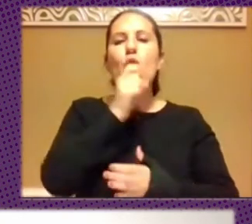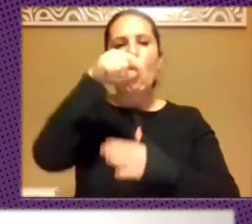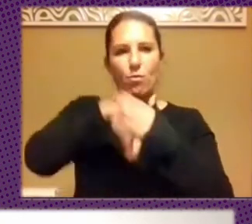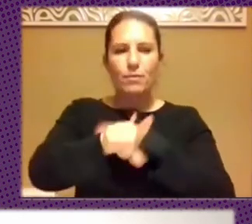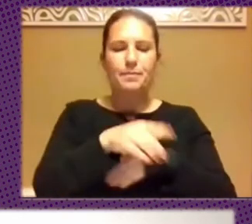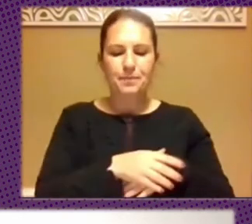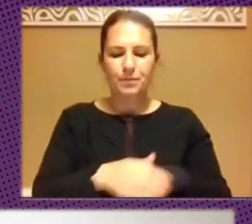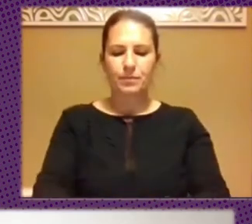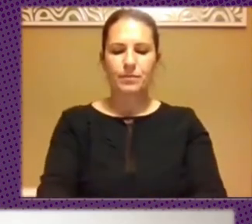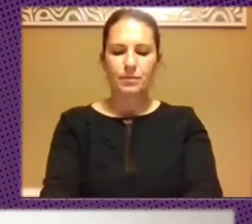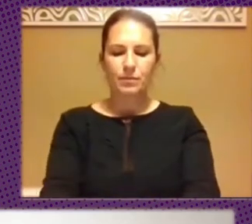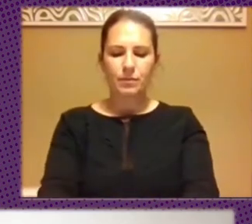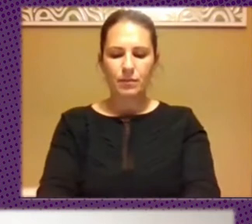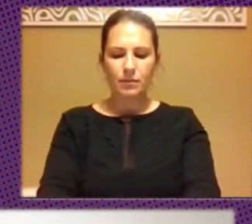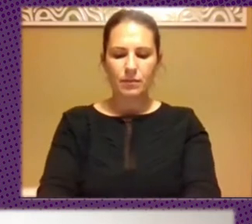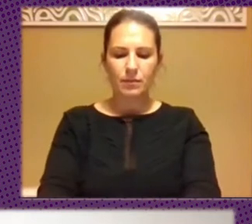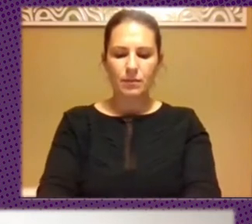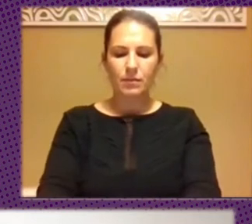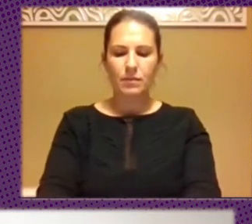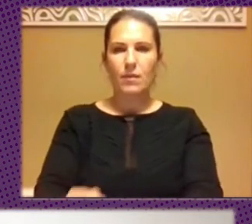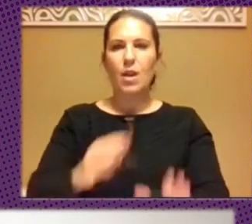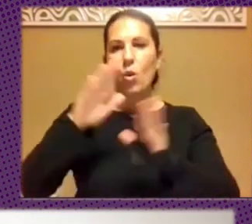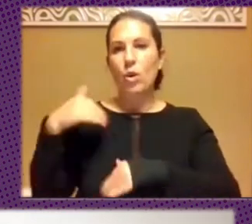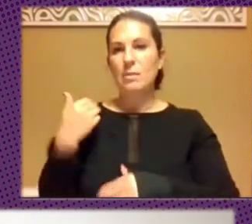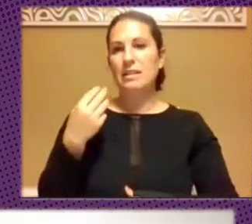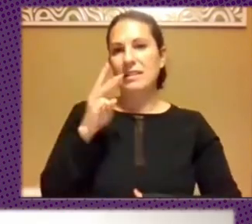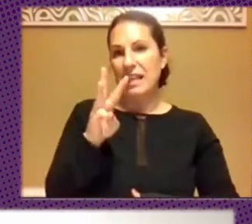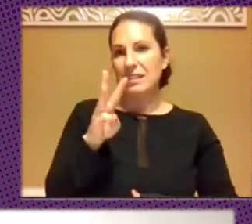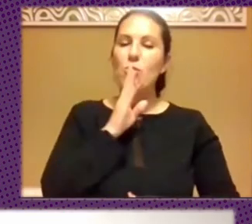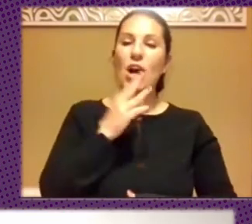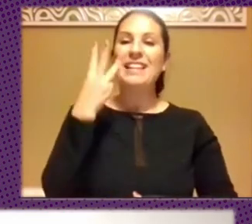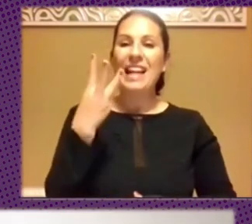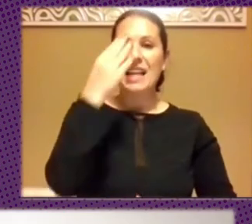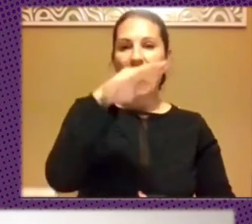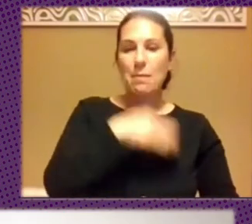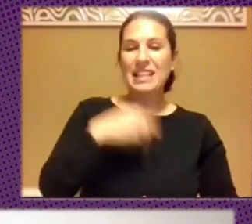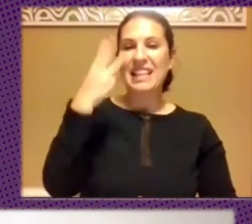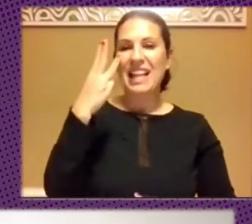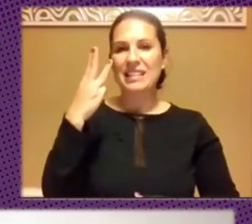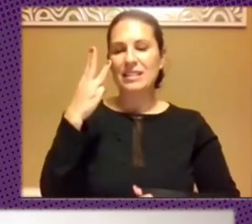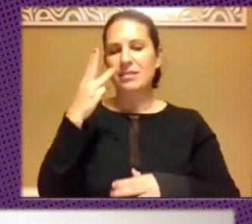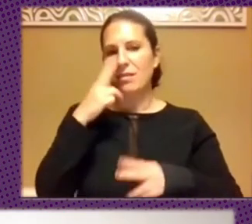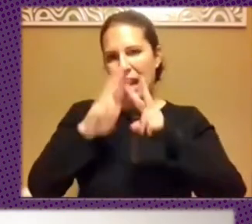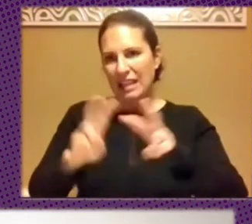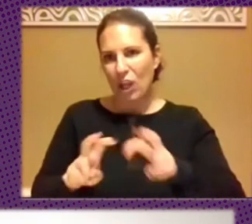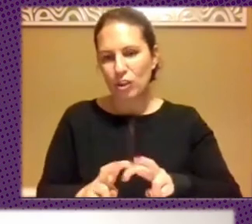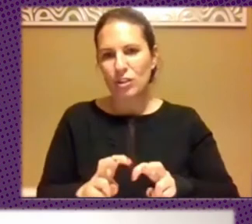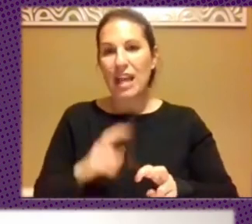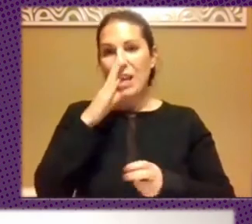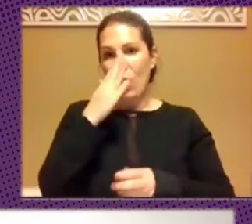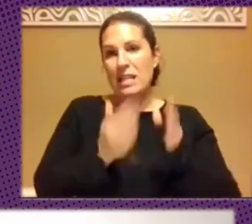últimas tres dimensiones ya llevamos seis, tres capas, tres cortes analíticos y ahora vamos para ya